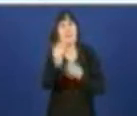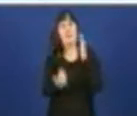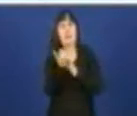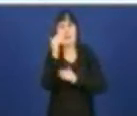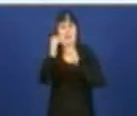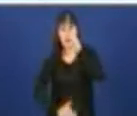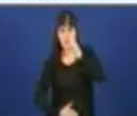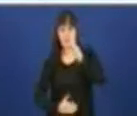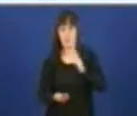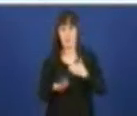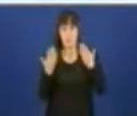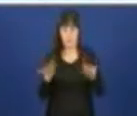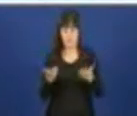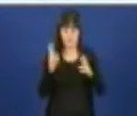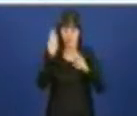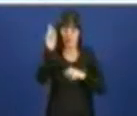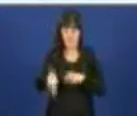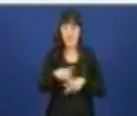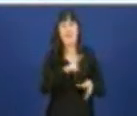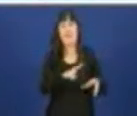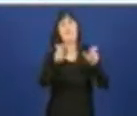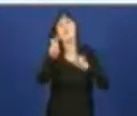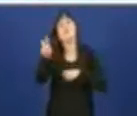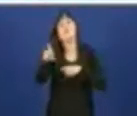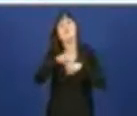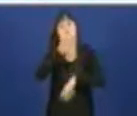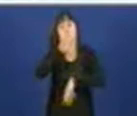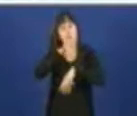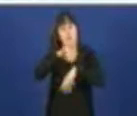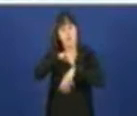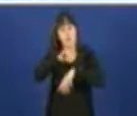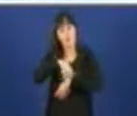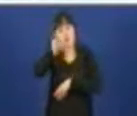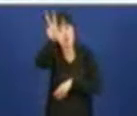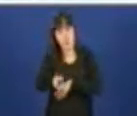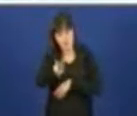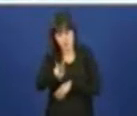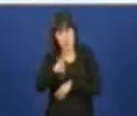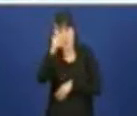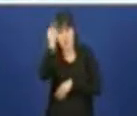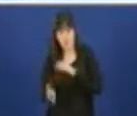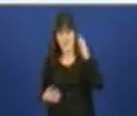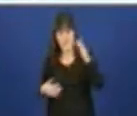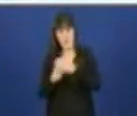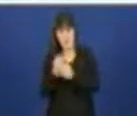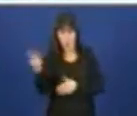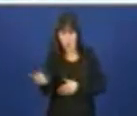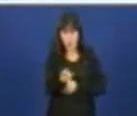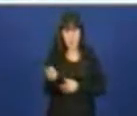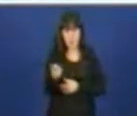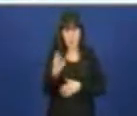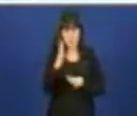días. E non tocante a patología dous que non esperaran máis de 2 días. Estas dúas patologías están perfectamente